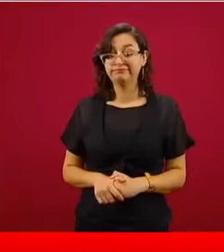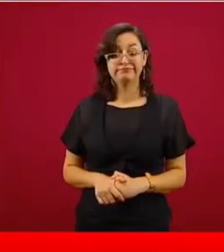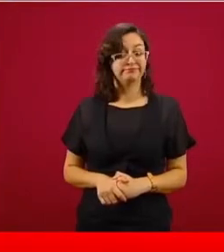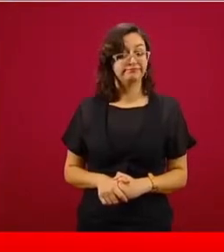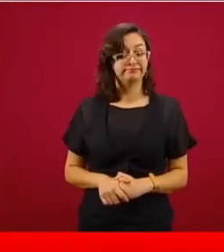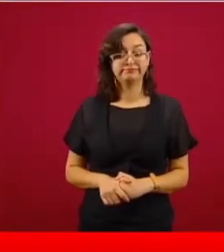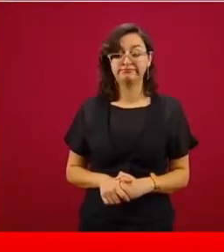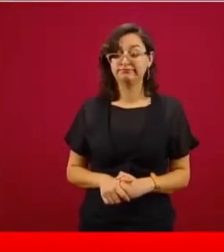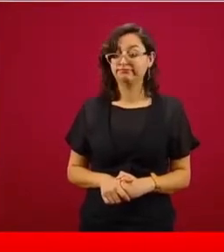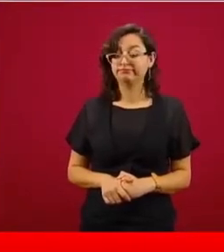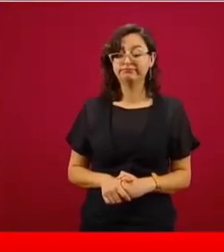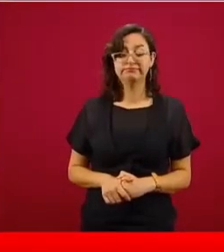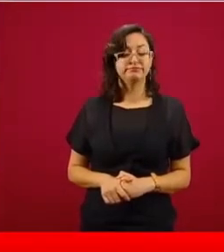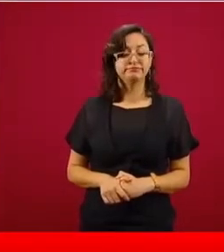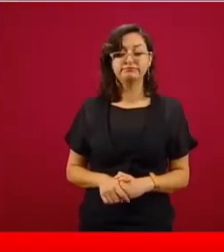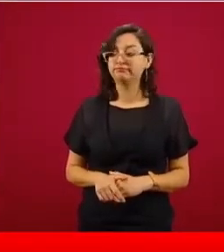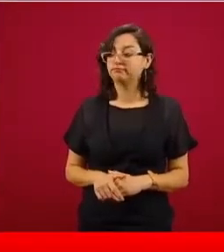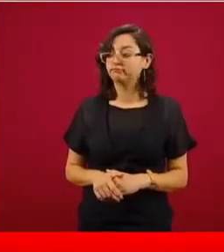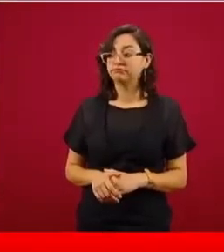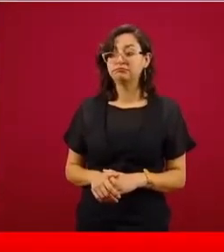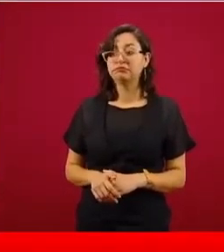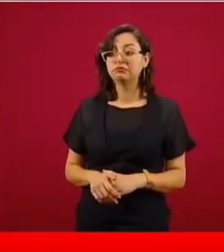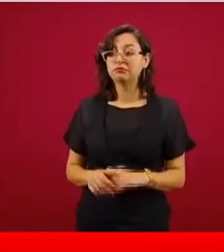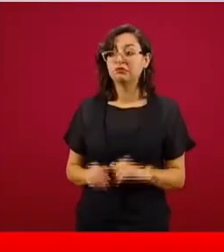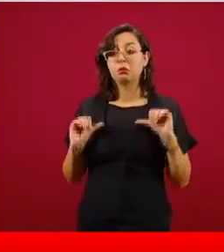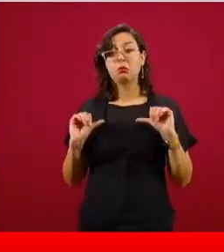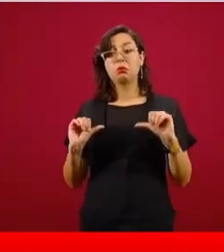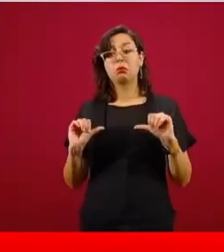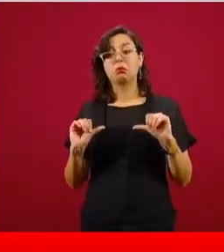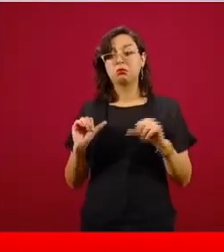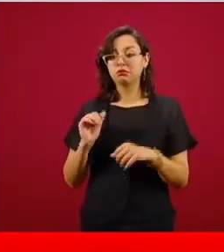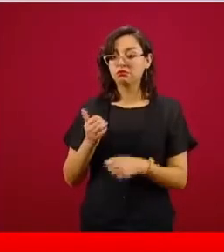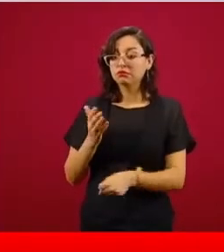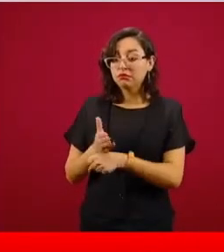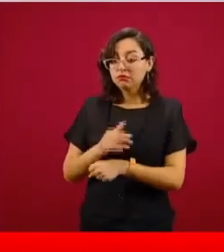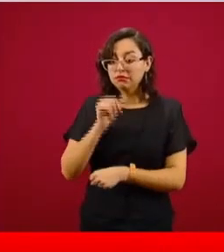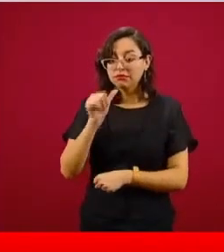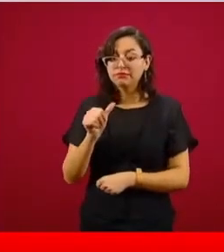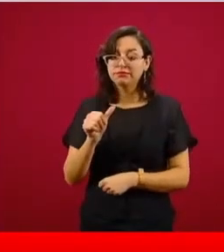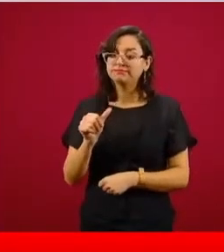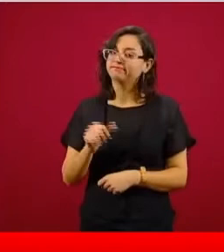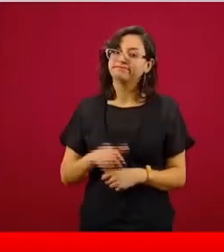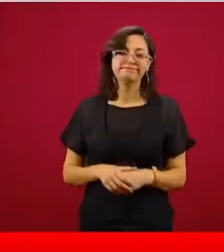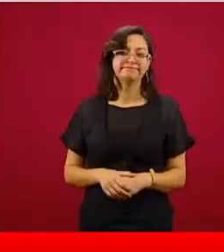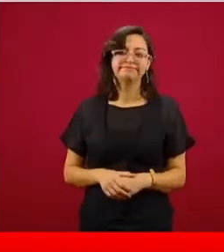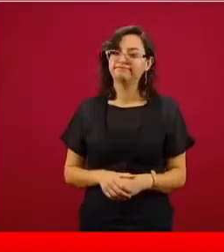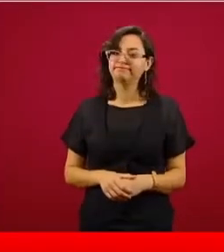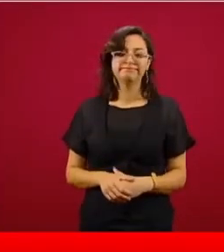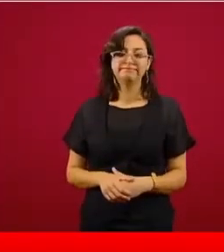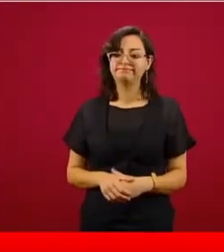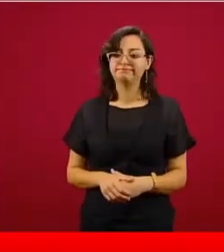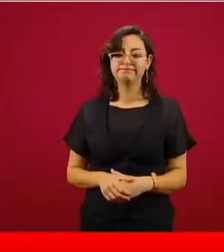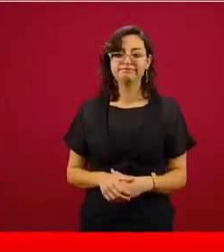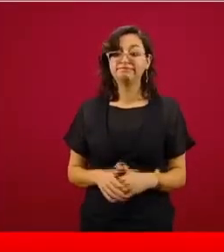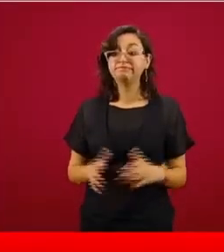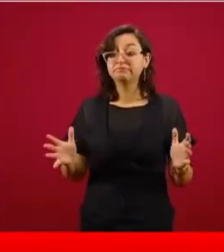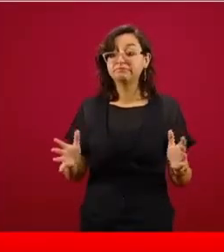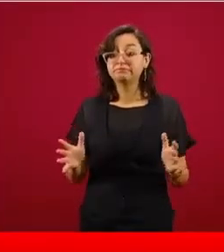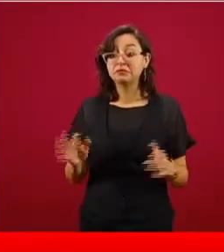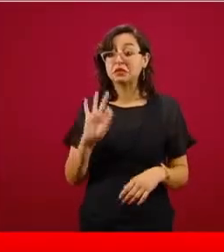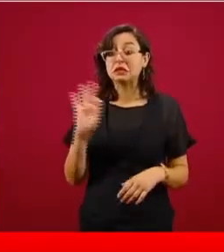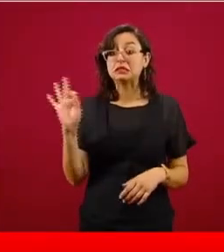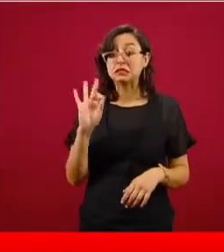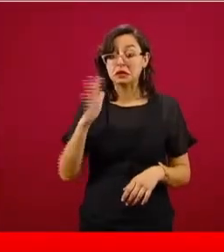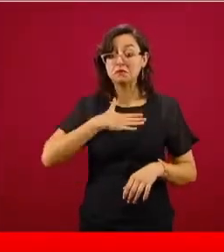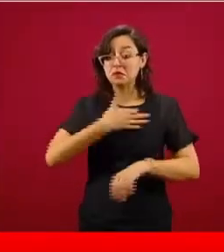No hay impunidad para nadie, aunque se trate de mi familia.